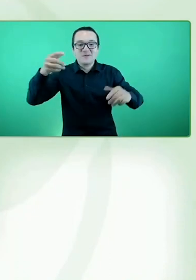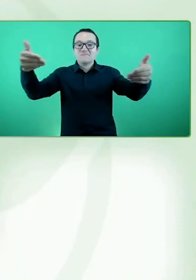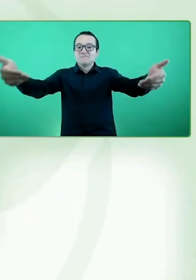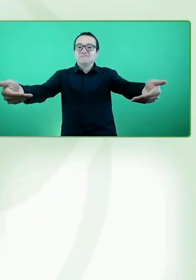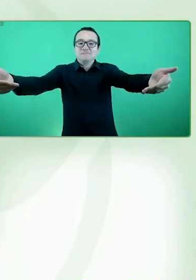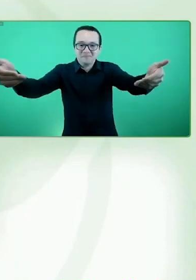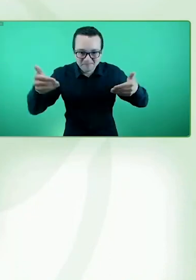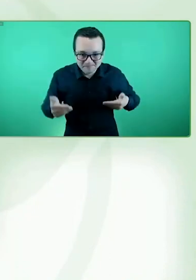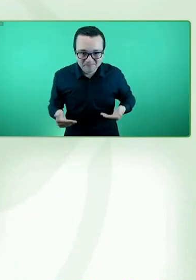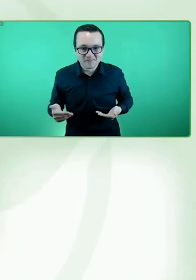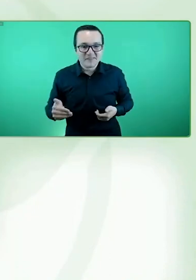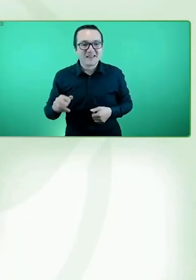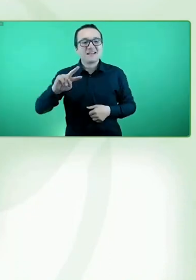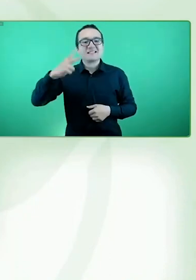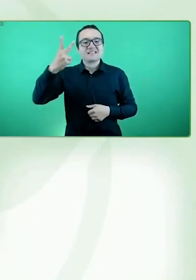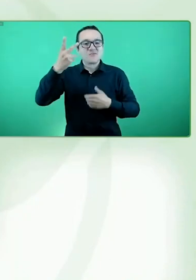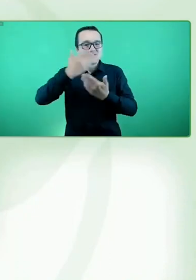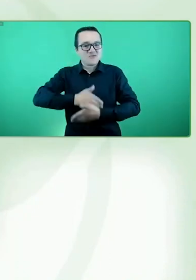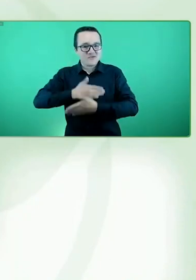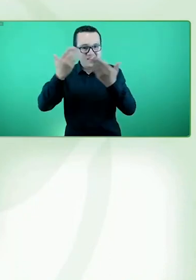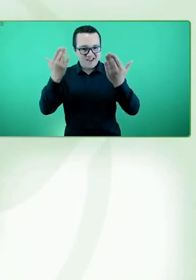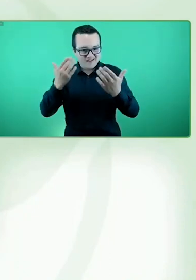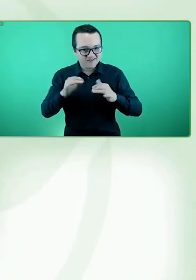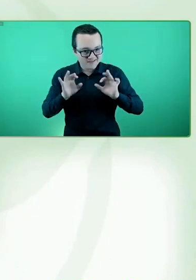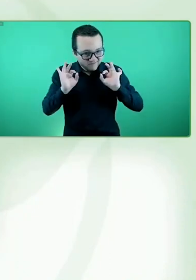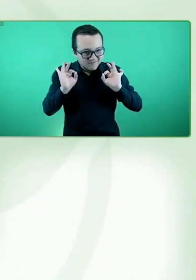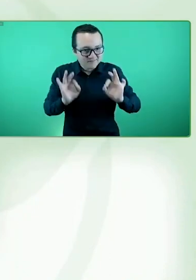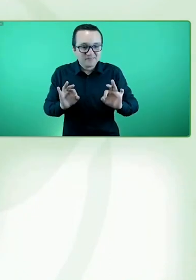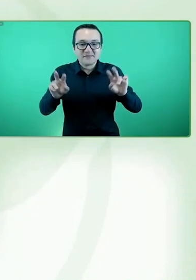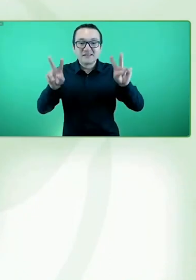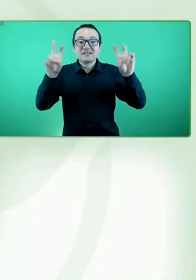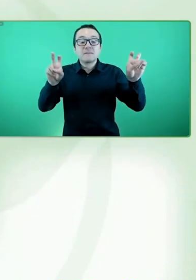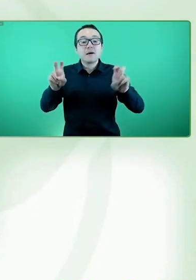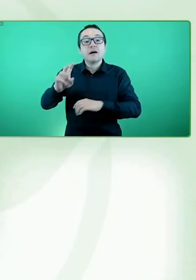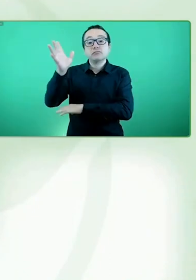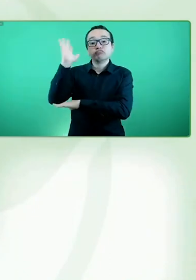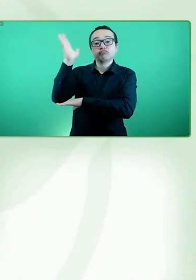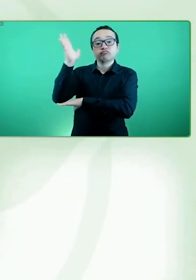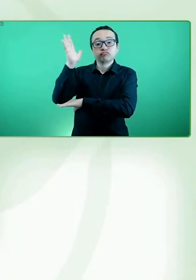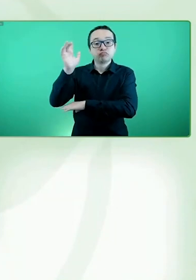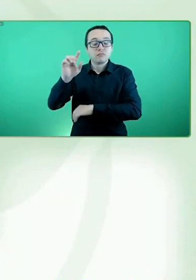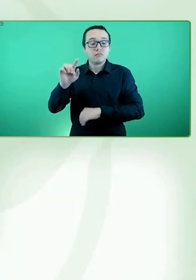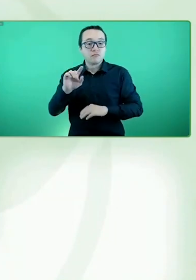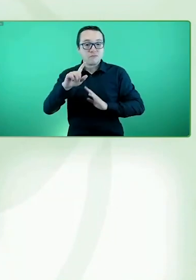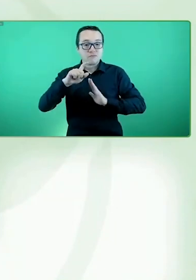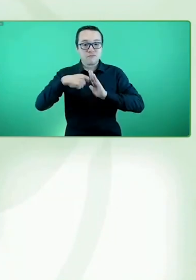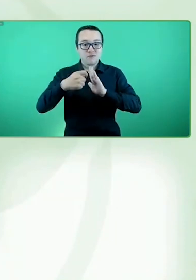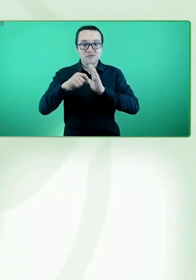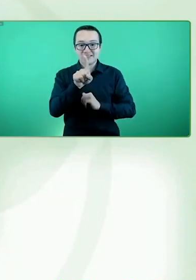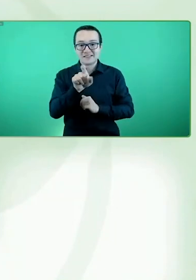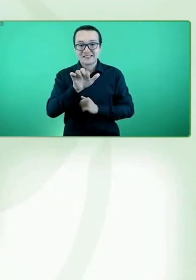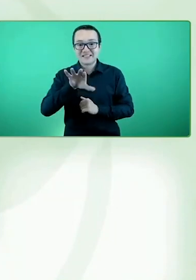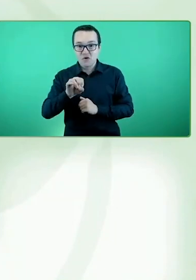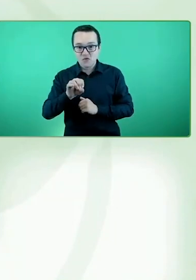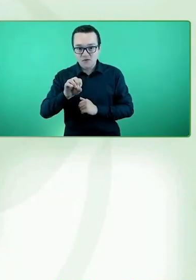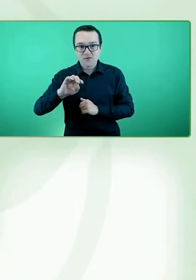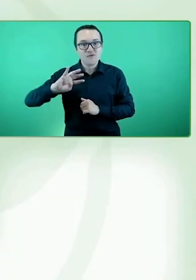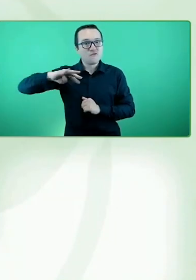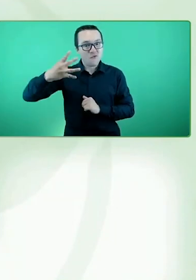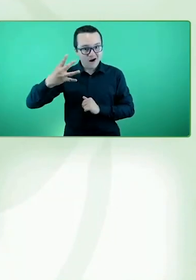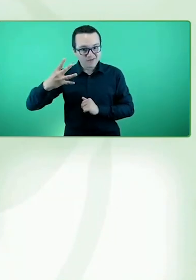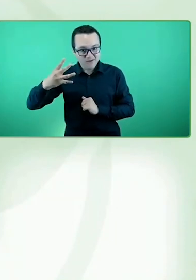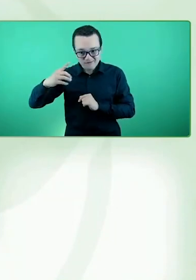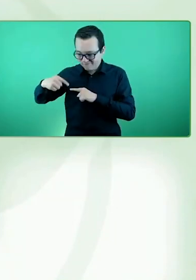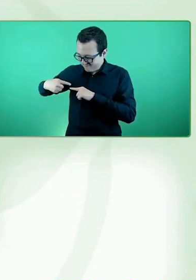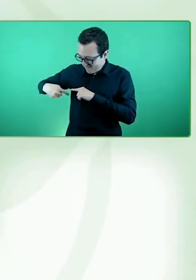de contenido de la cuarta conferencia Ciro Project para América Latina y el mundo hispanoparlante. Tenemos el